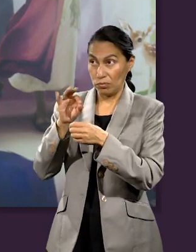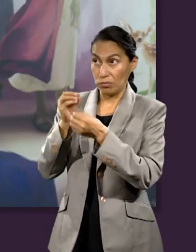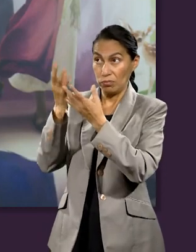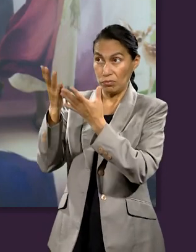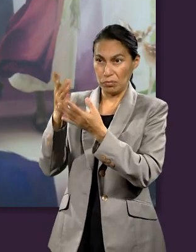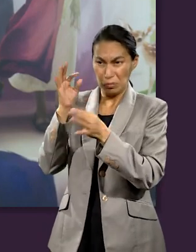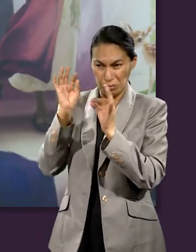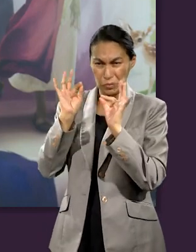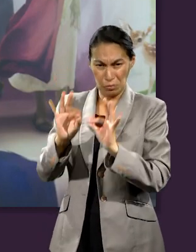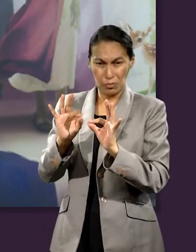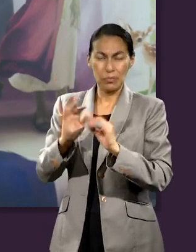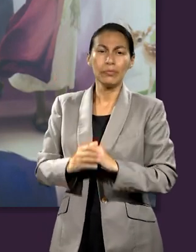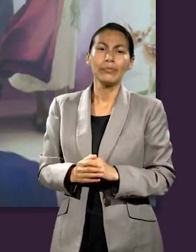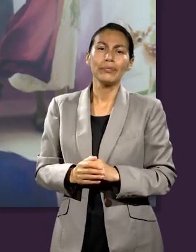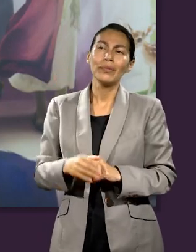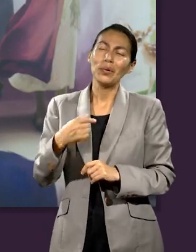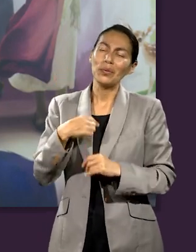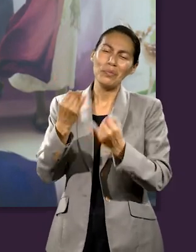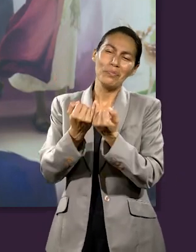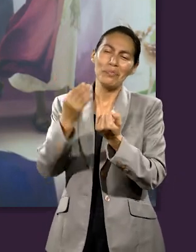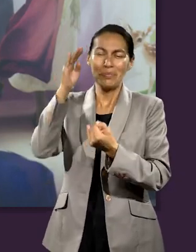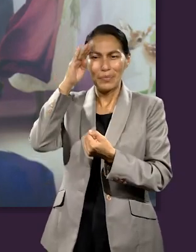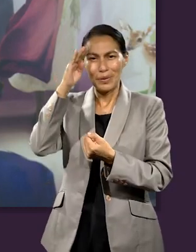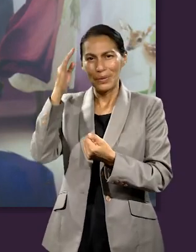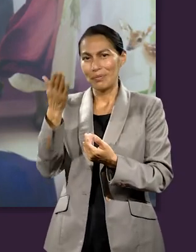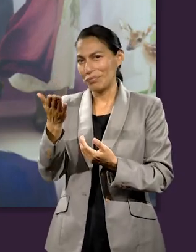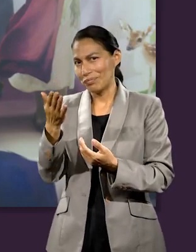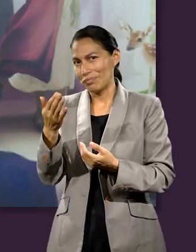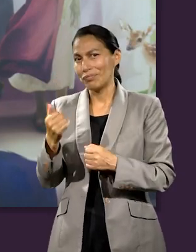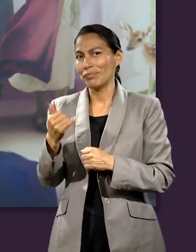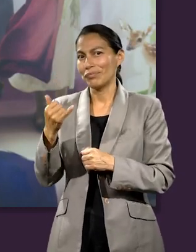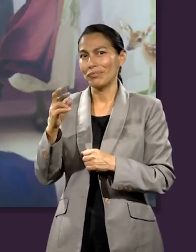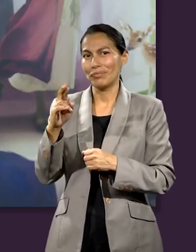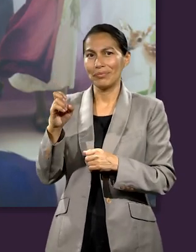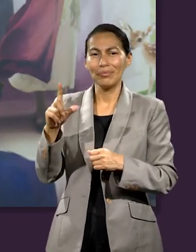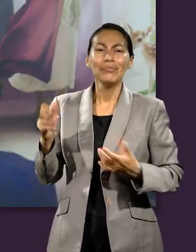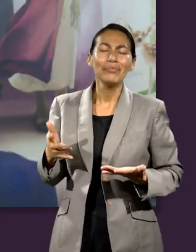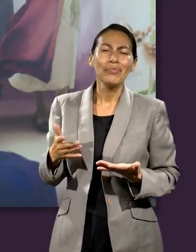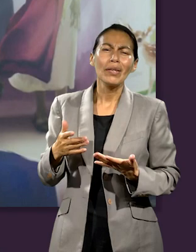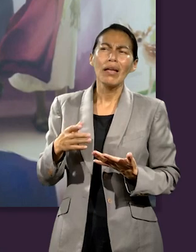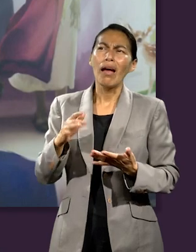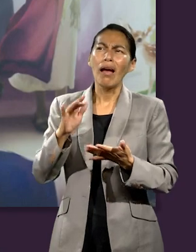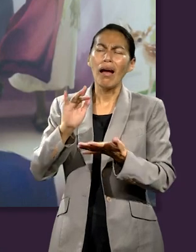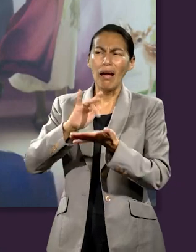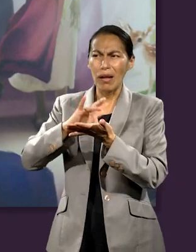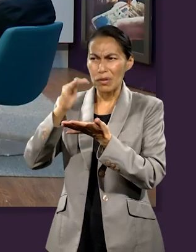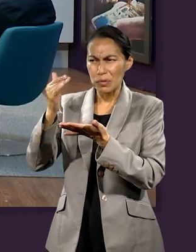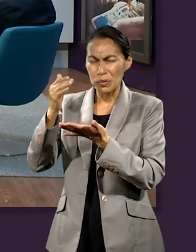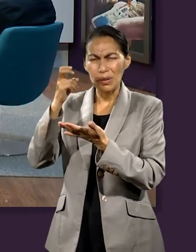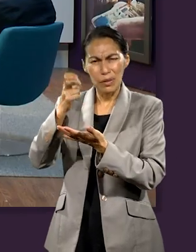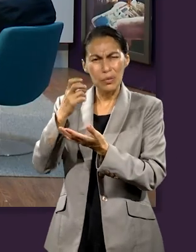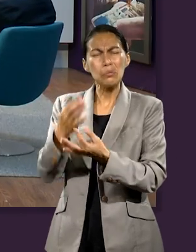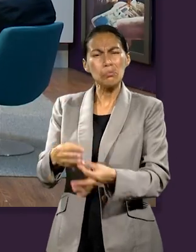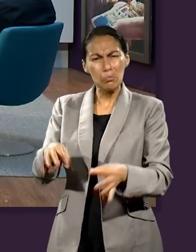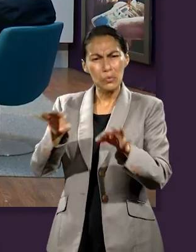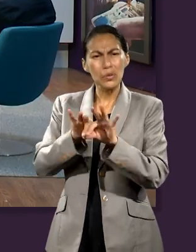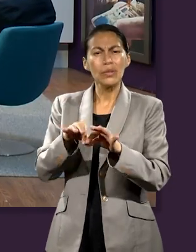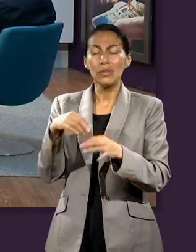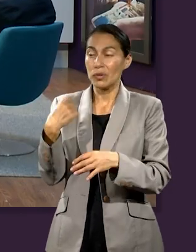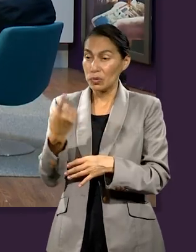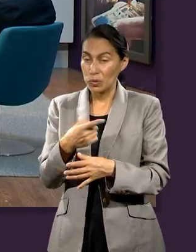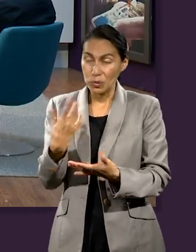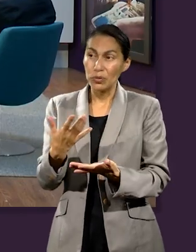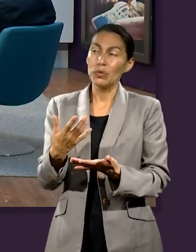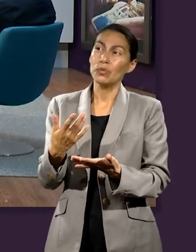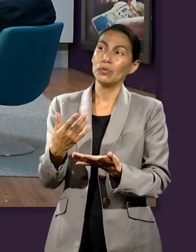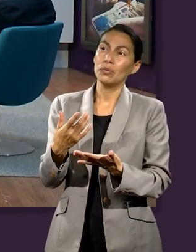es algo de lo principal que podemos dar con medio de nuestra ofrenda. Y más que nada